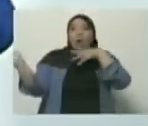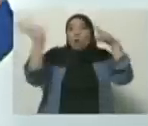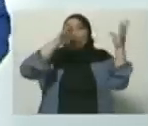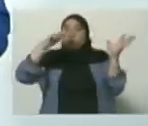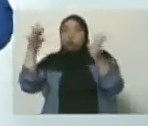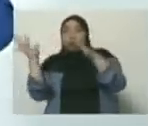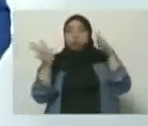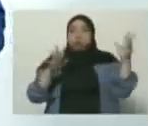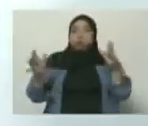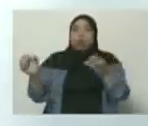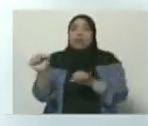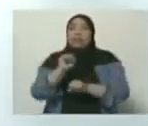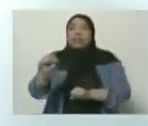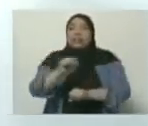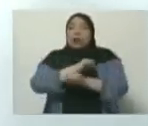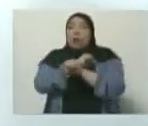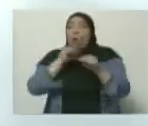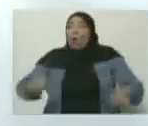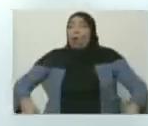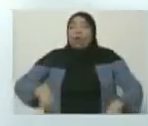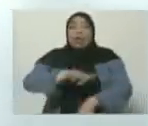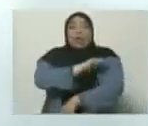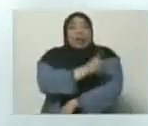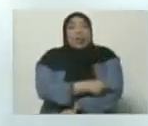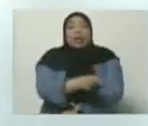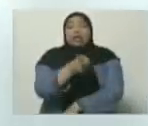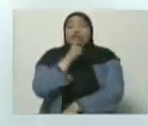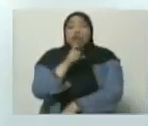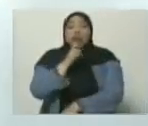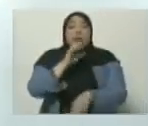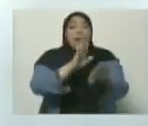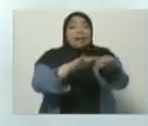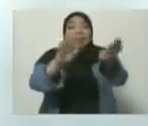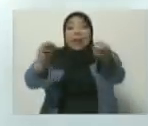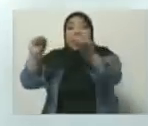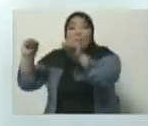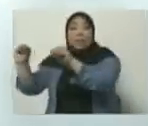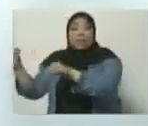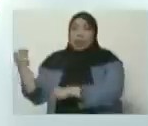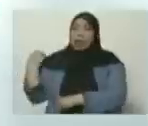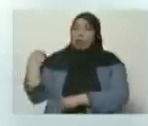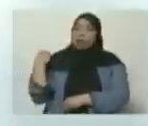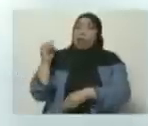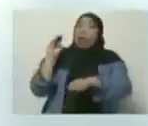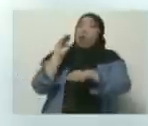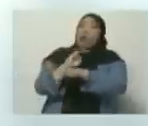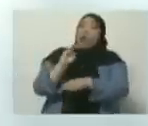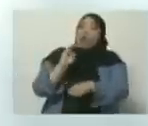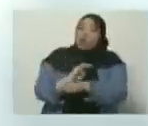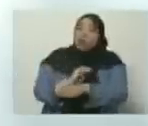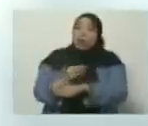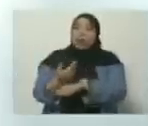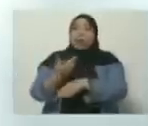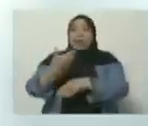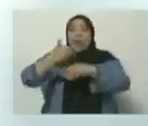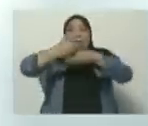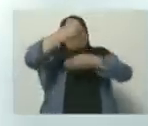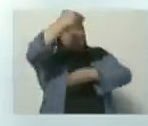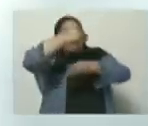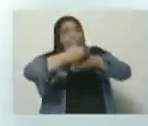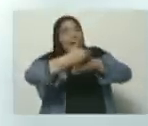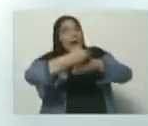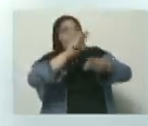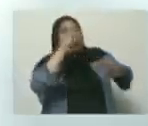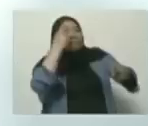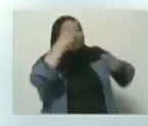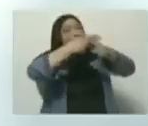ráfagos más intensas, más profundas. Es por eso que se pide a la población que se aseguren puertas, que se aseguren ventanas y en la medida